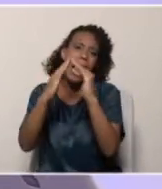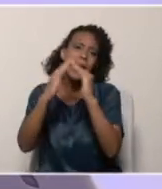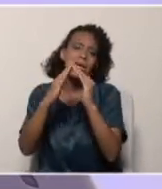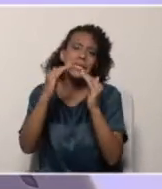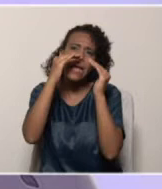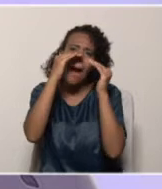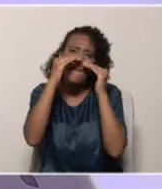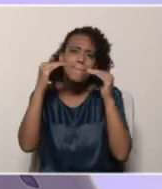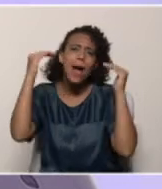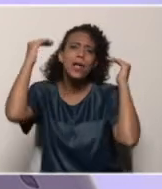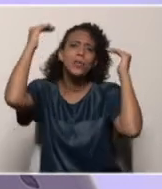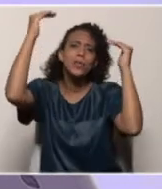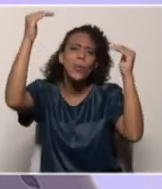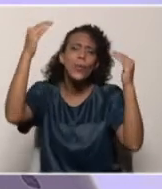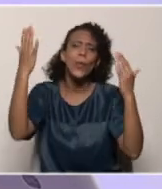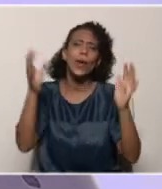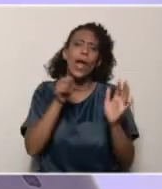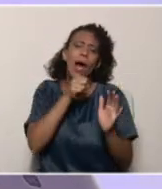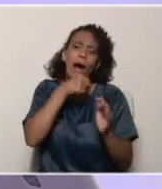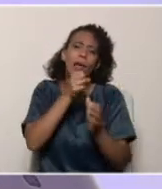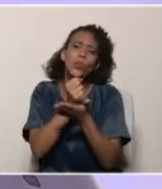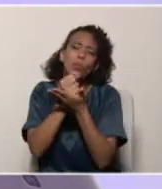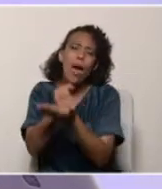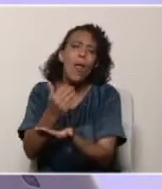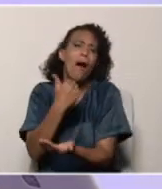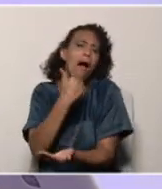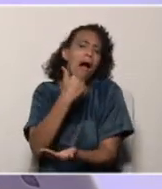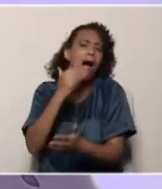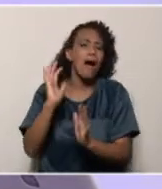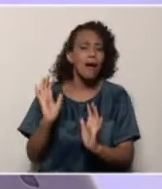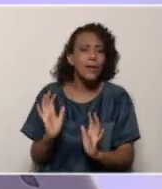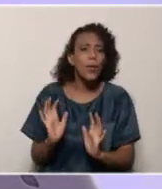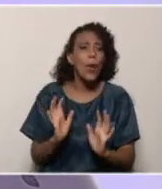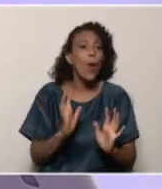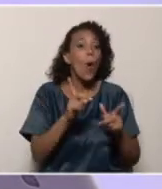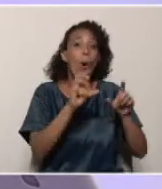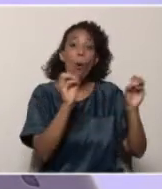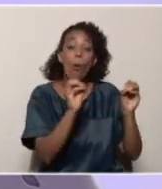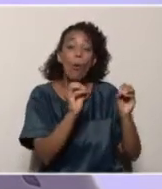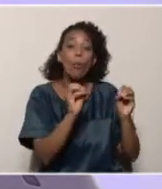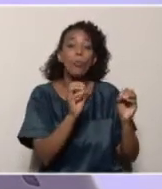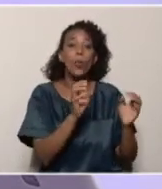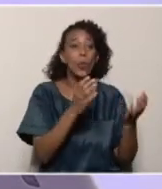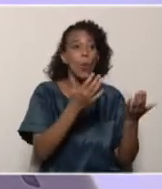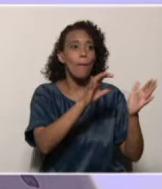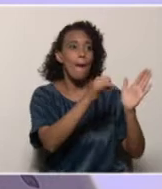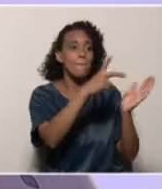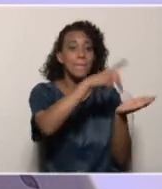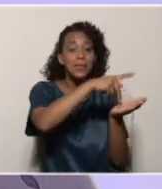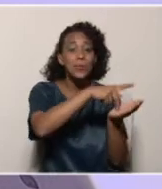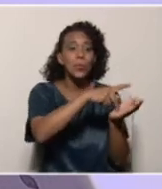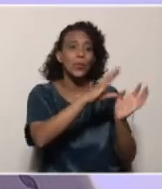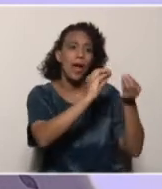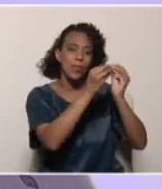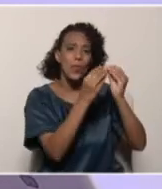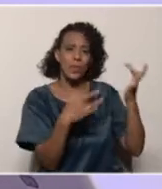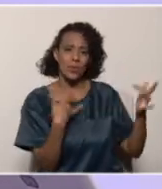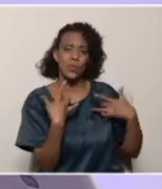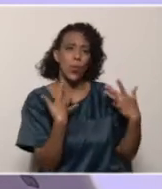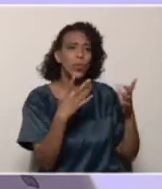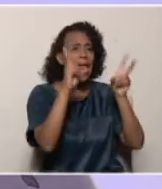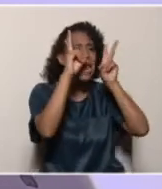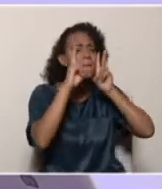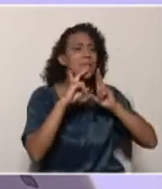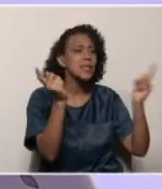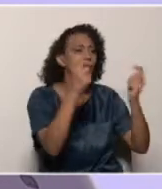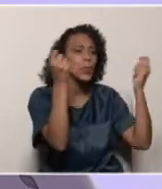podemos ir a casas hogares, podemos articularnos con los distintos actores comunitarios para realizar actividades de desinfección,